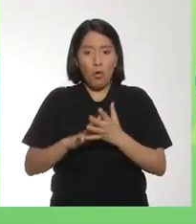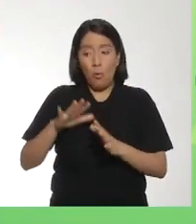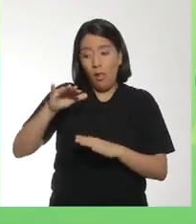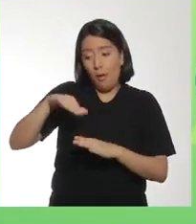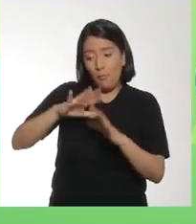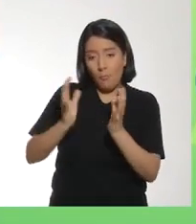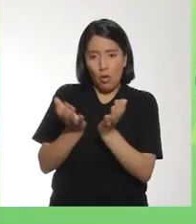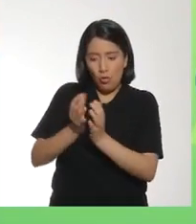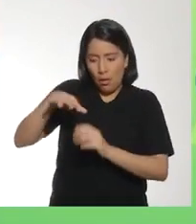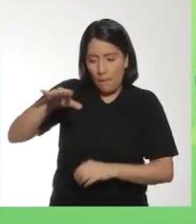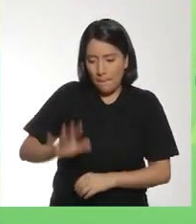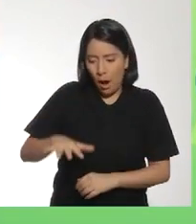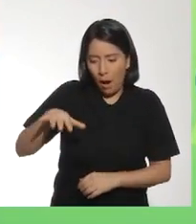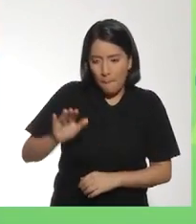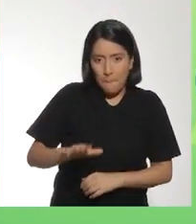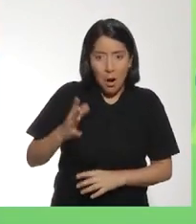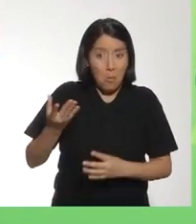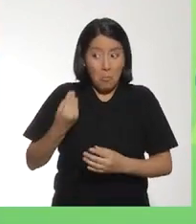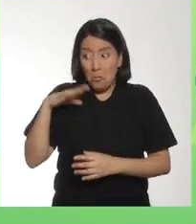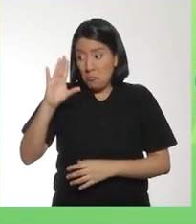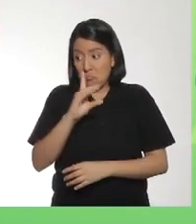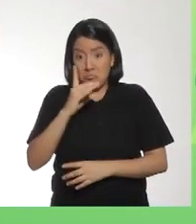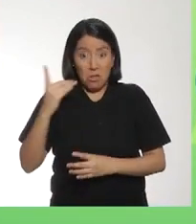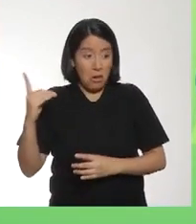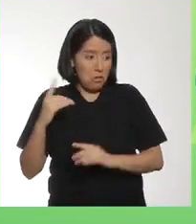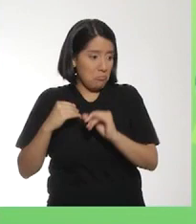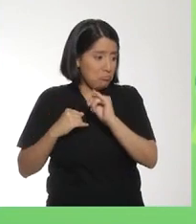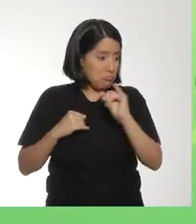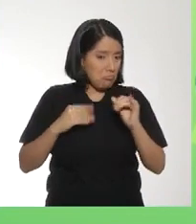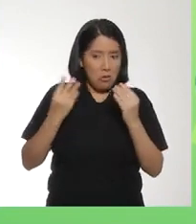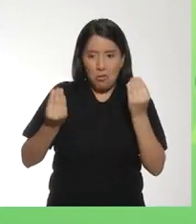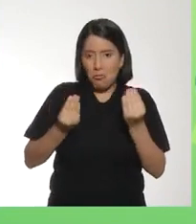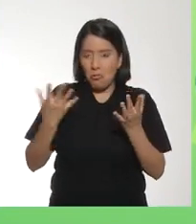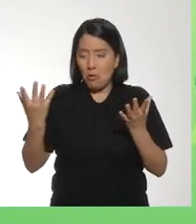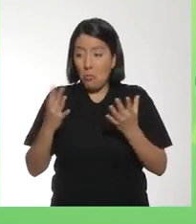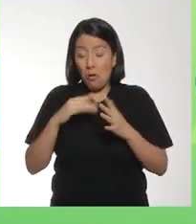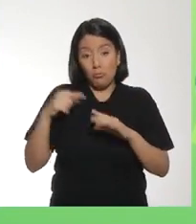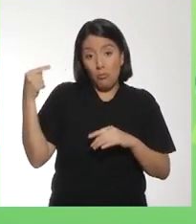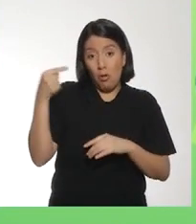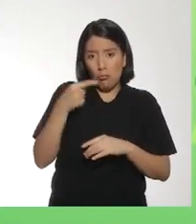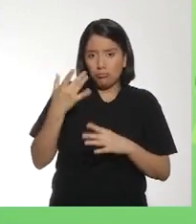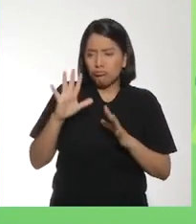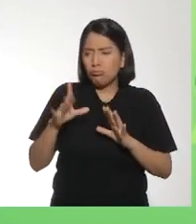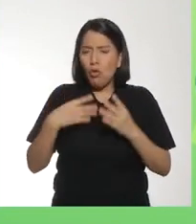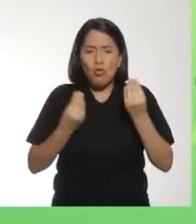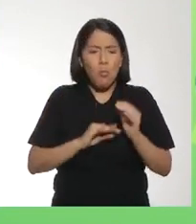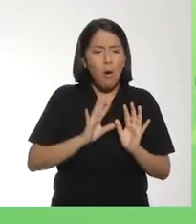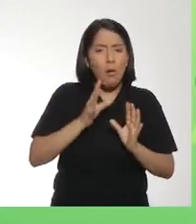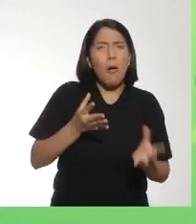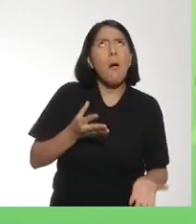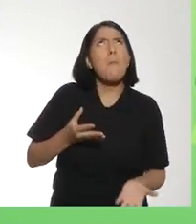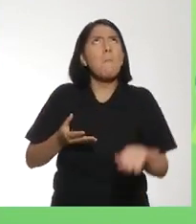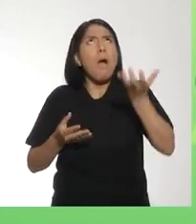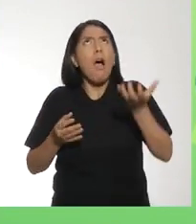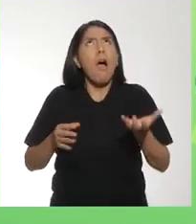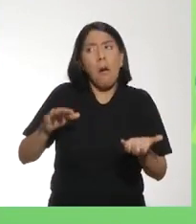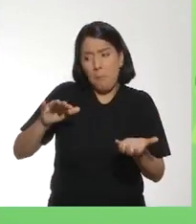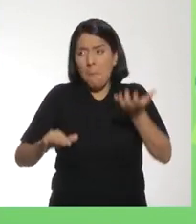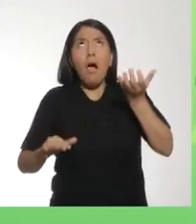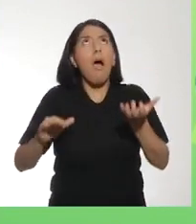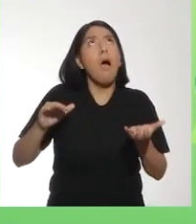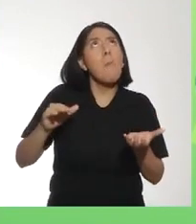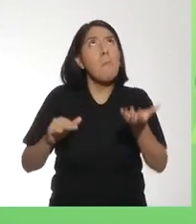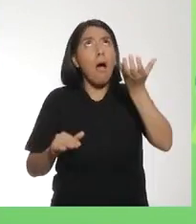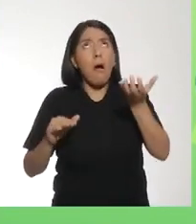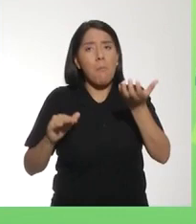Primero debes darle bote a la pelota con una mano. Puedes utilizar la derecha o la izquierda. Con la otra mano lanzamos la otra pelota